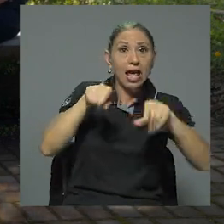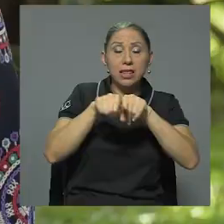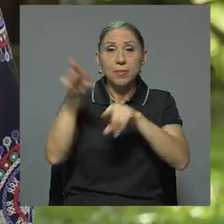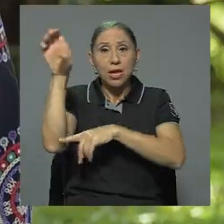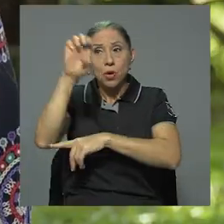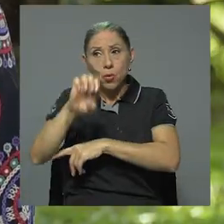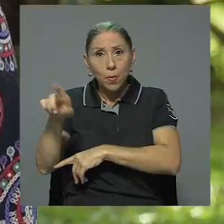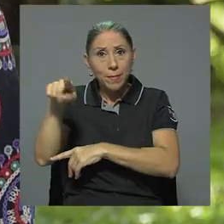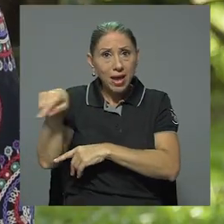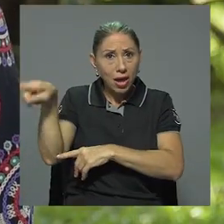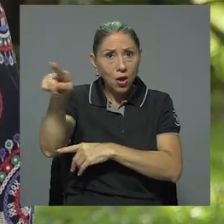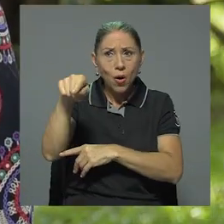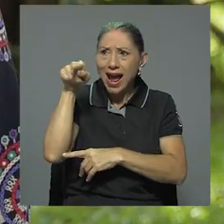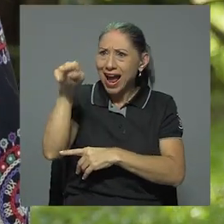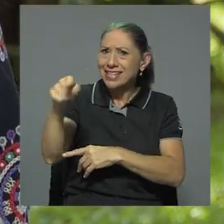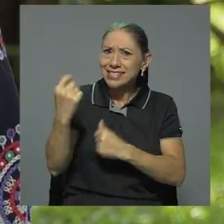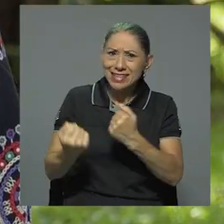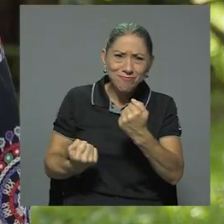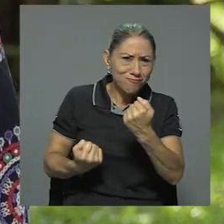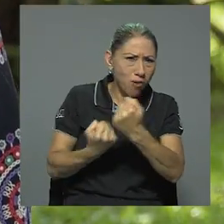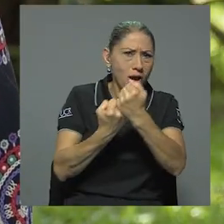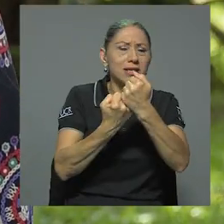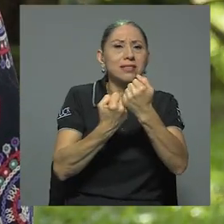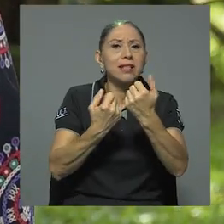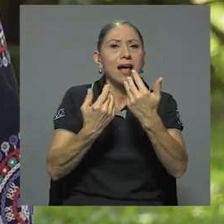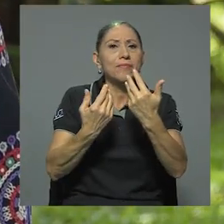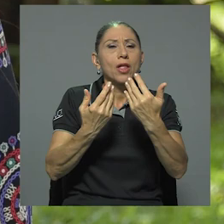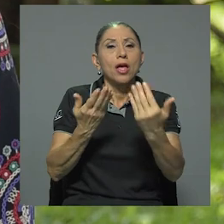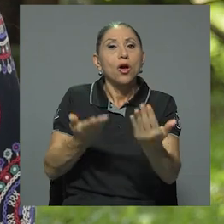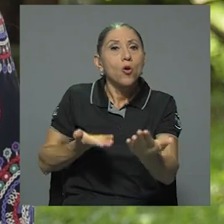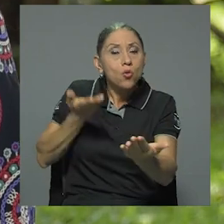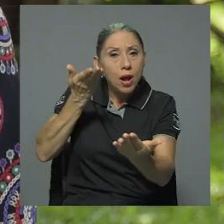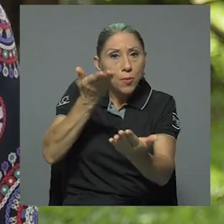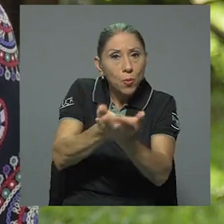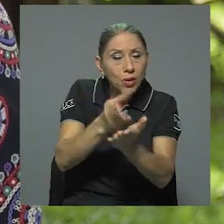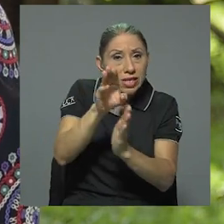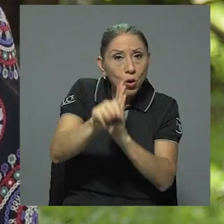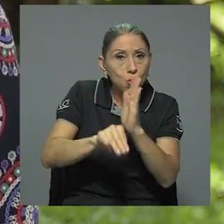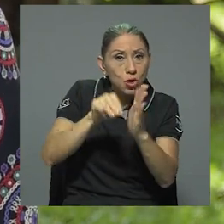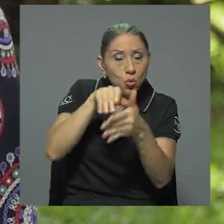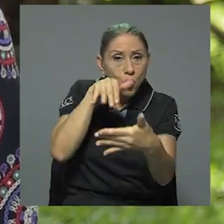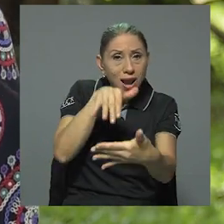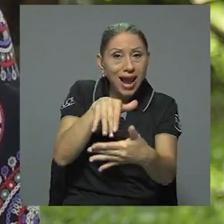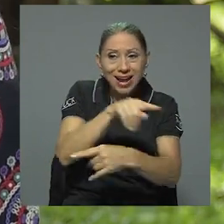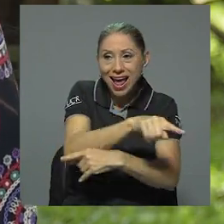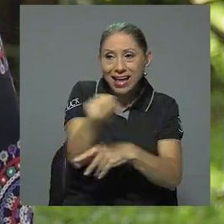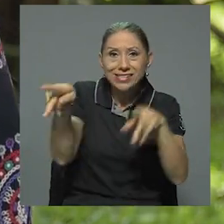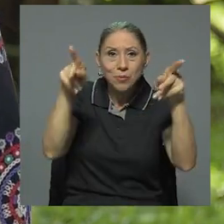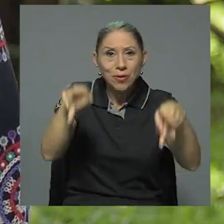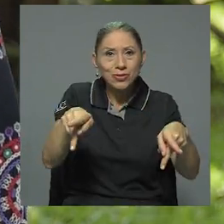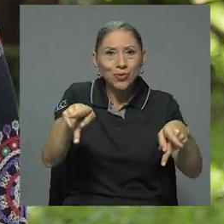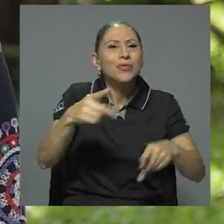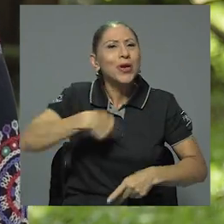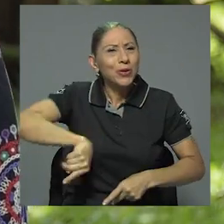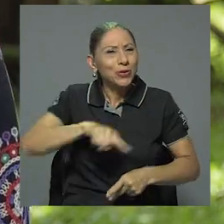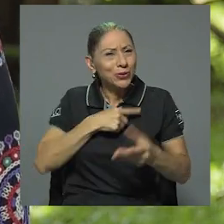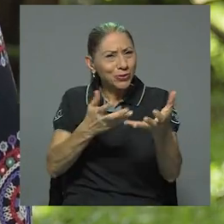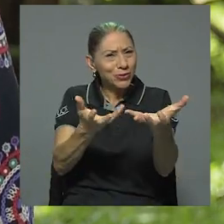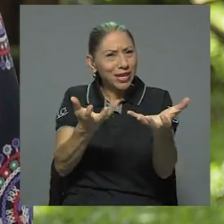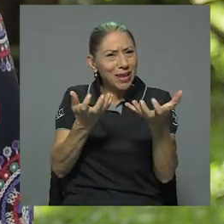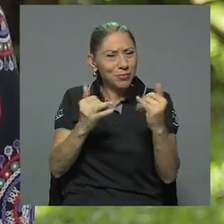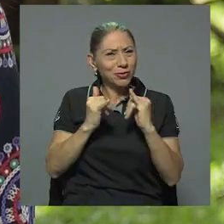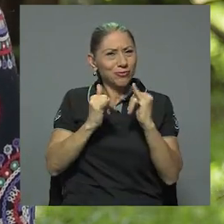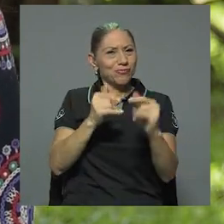europeos, se apuesta y se tiene toda una propuesta curricular para esta población, hacia eso queremos apuntar, pero